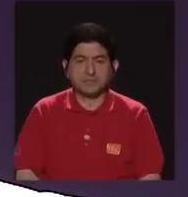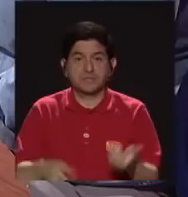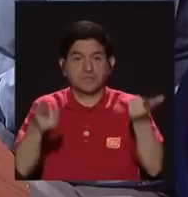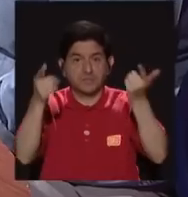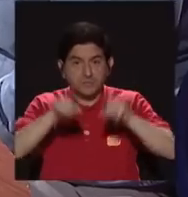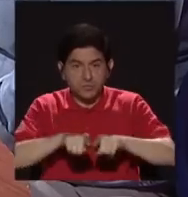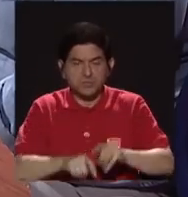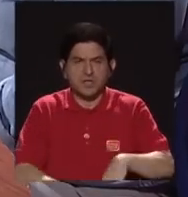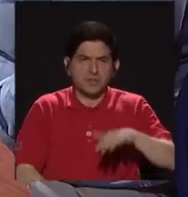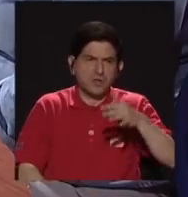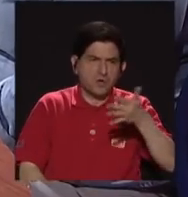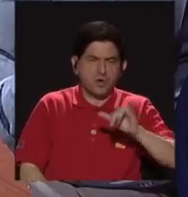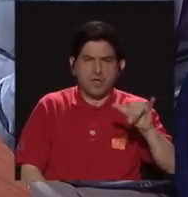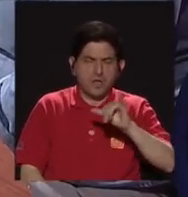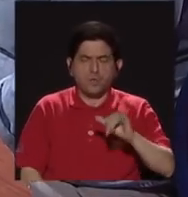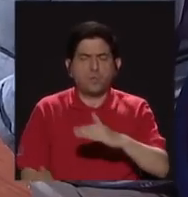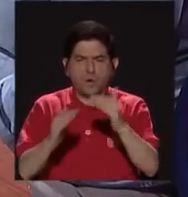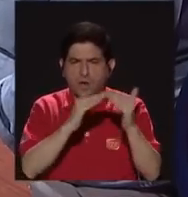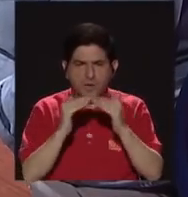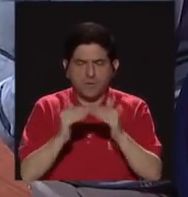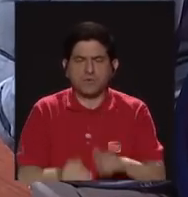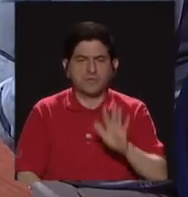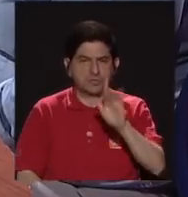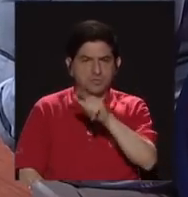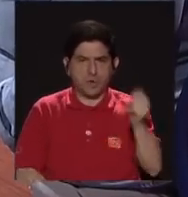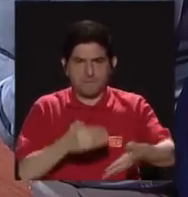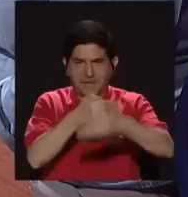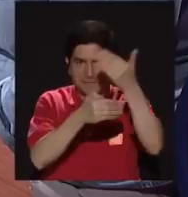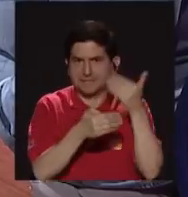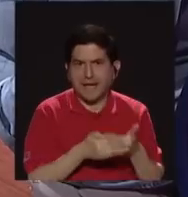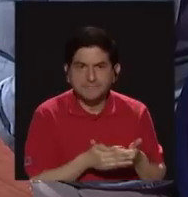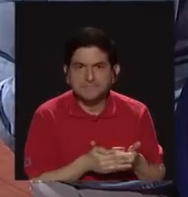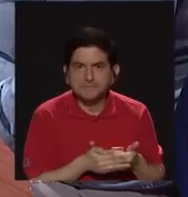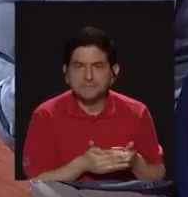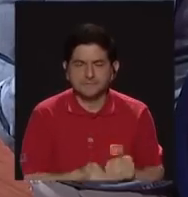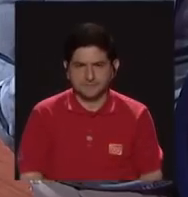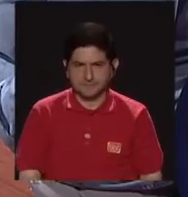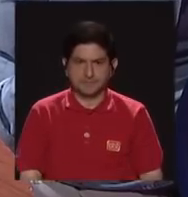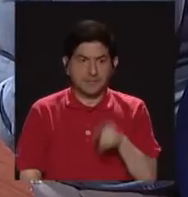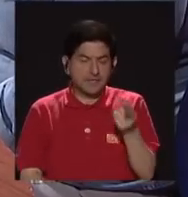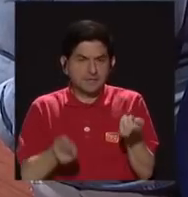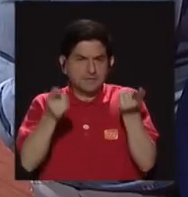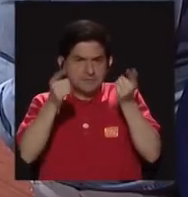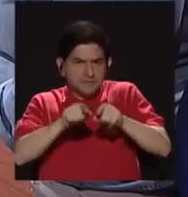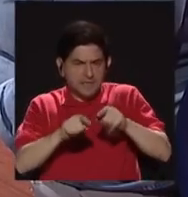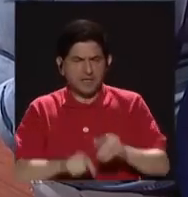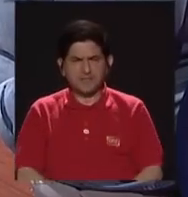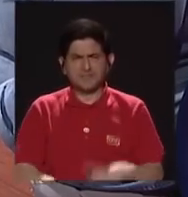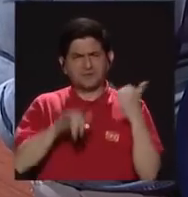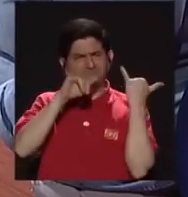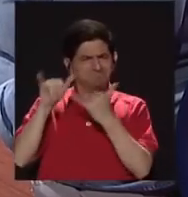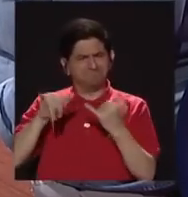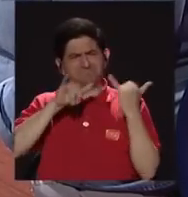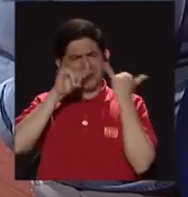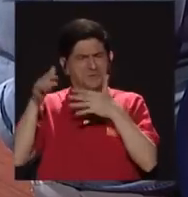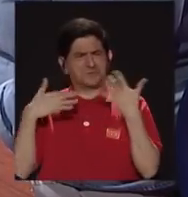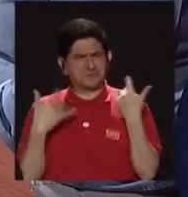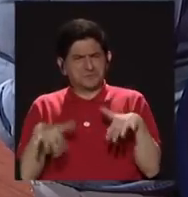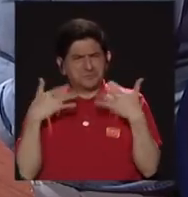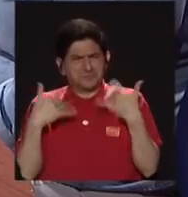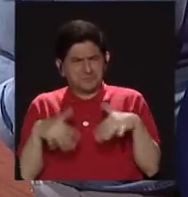de fuga de más o menos la misma población cinco meses antes, con fuertes denuncias, repito,